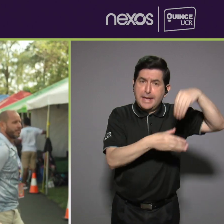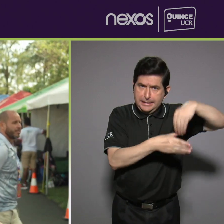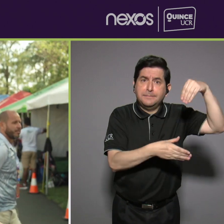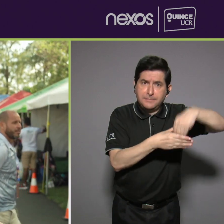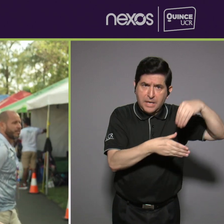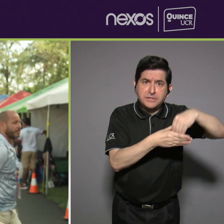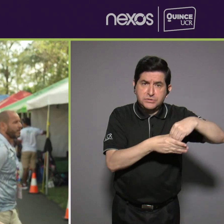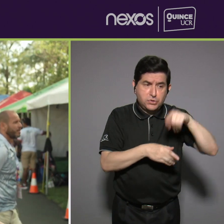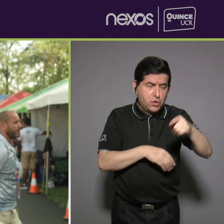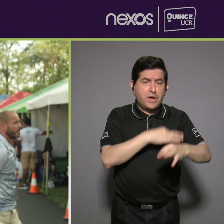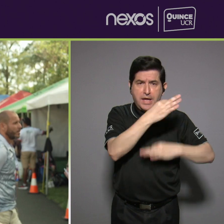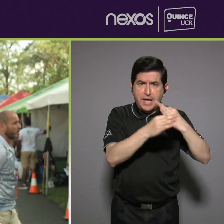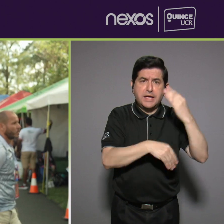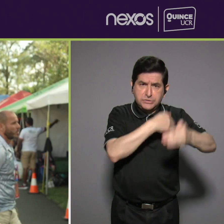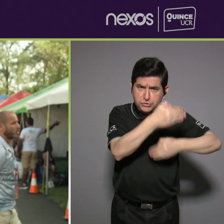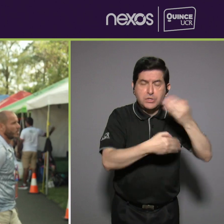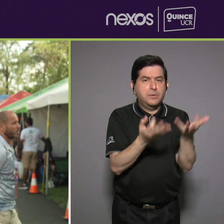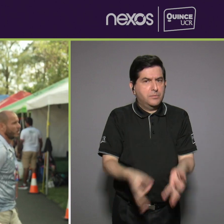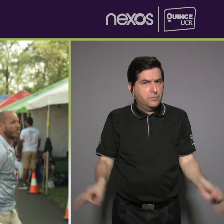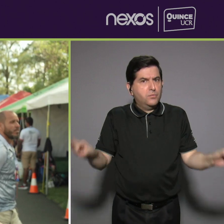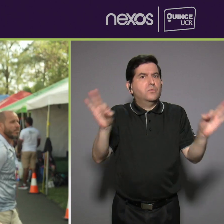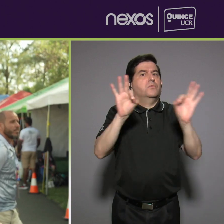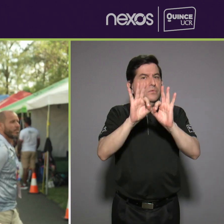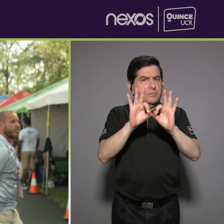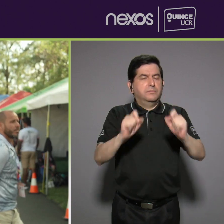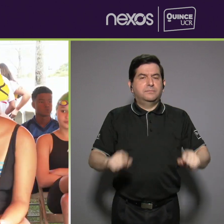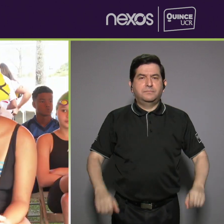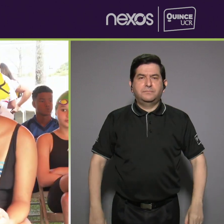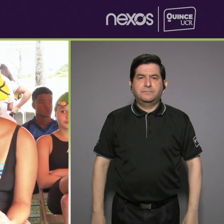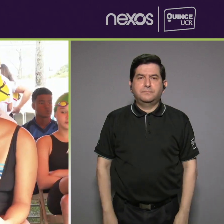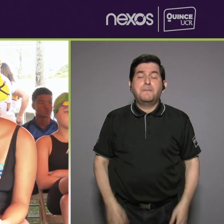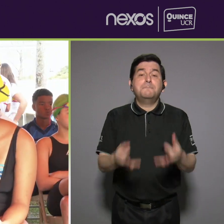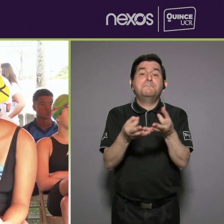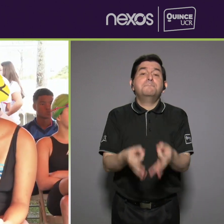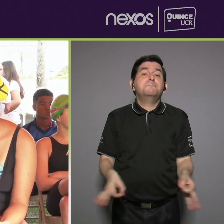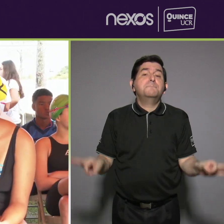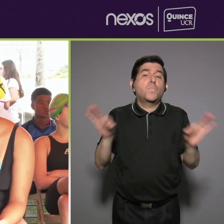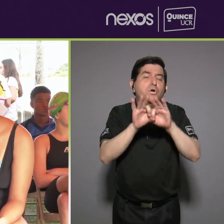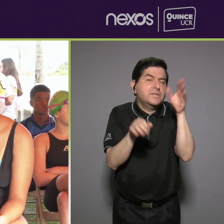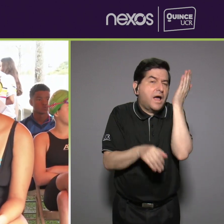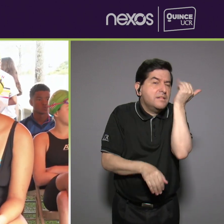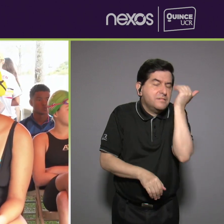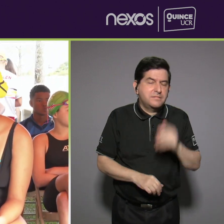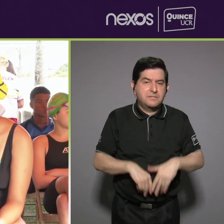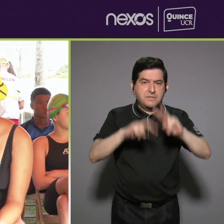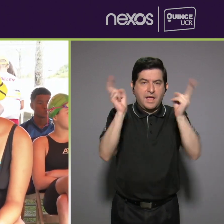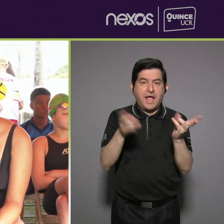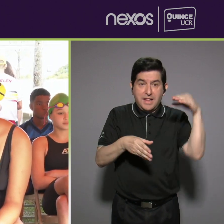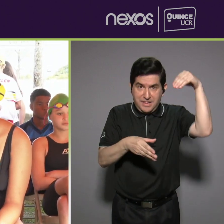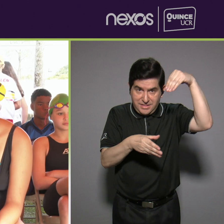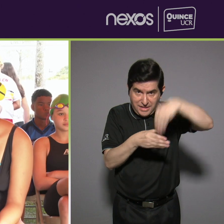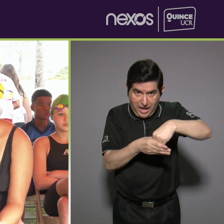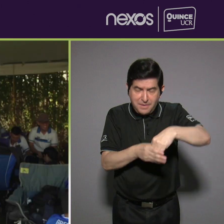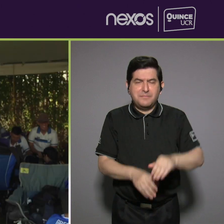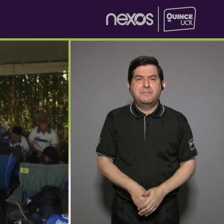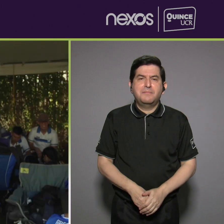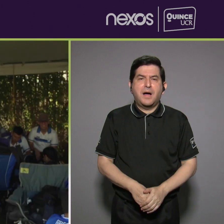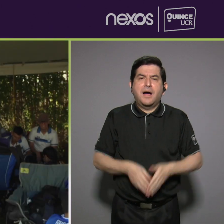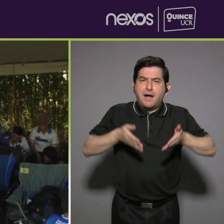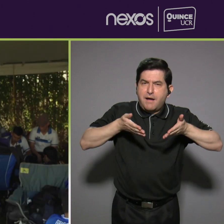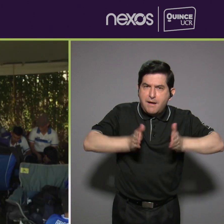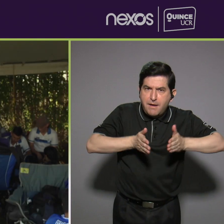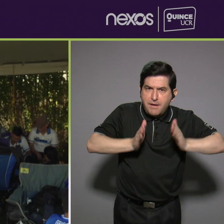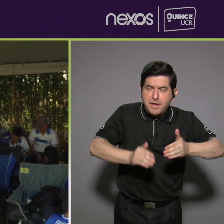también en estos tipos de procesos, que es fundamental y muy importante. Es importante porque desde el tema de la inclusión, nuestros hijos